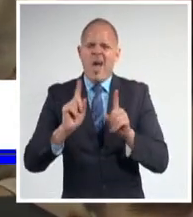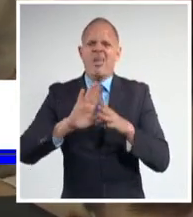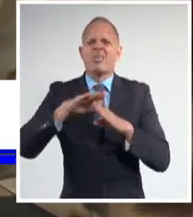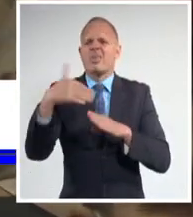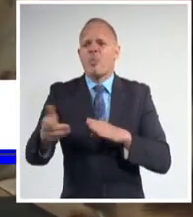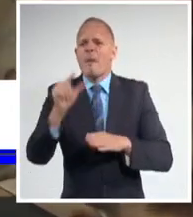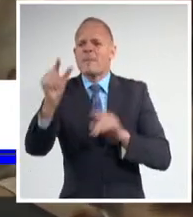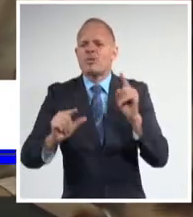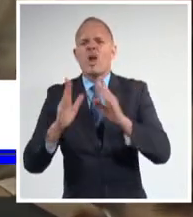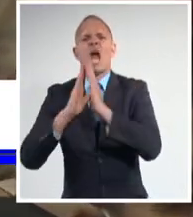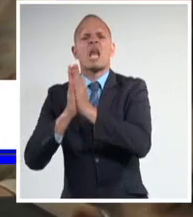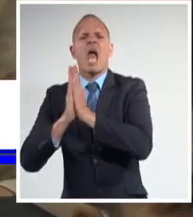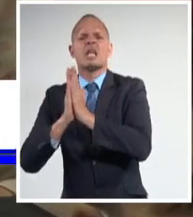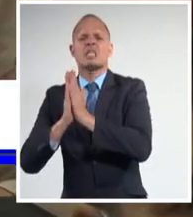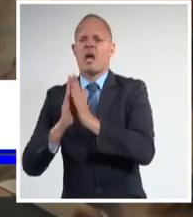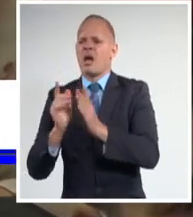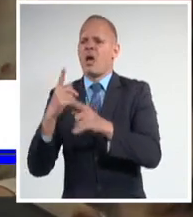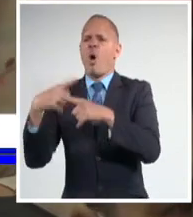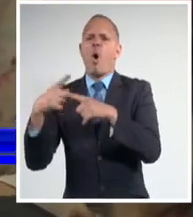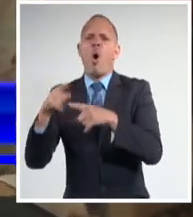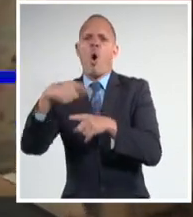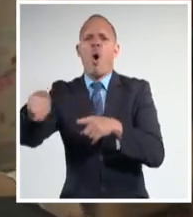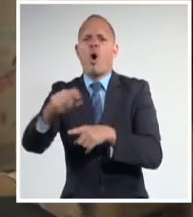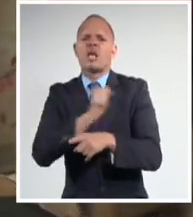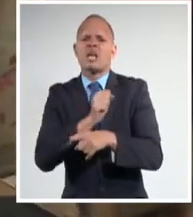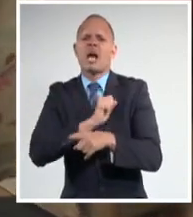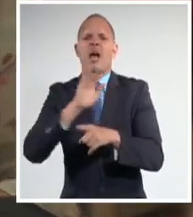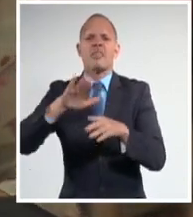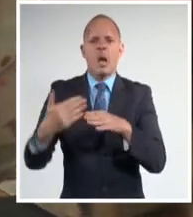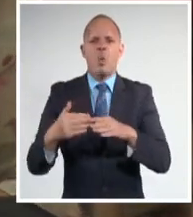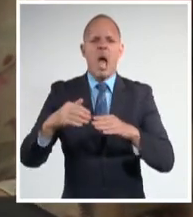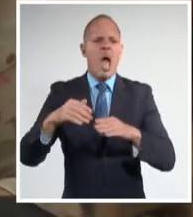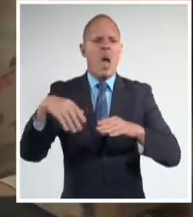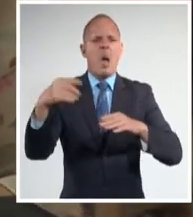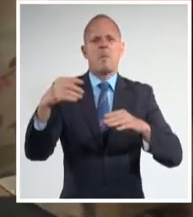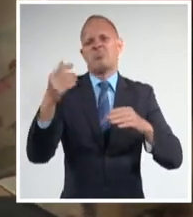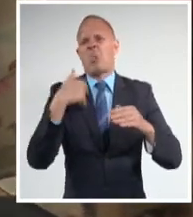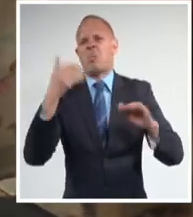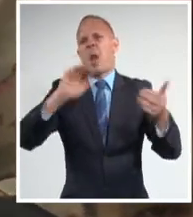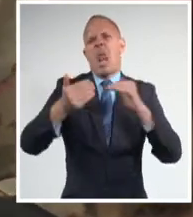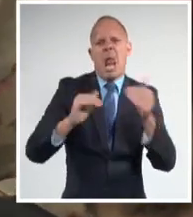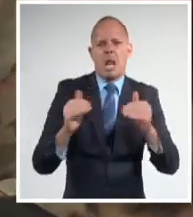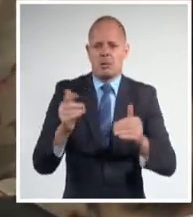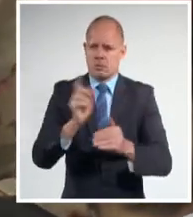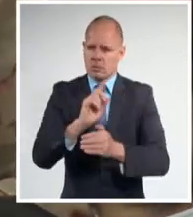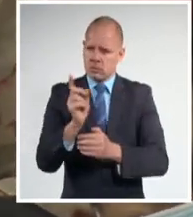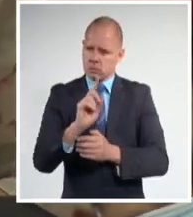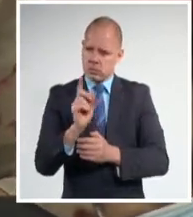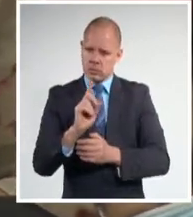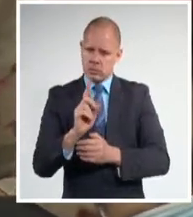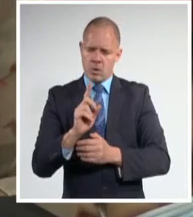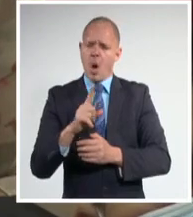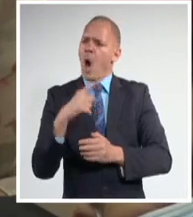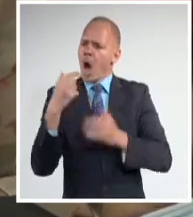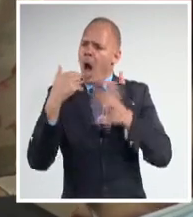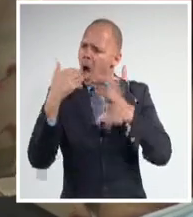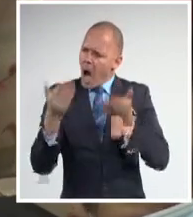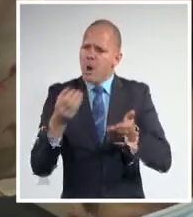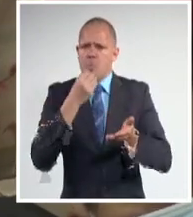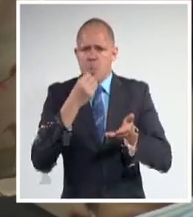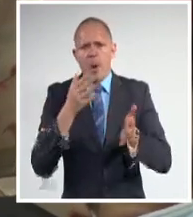poblacionales porque todas y todos tenemos la oportunidad de expresarnos y